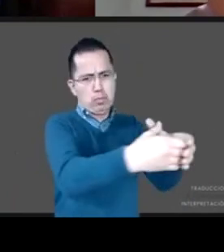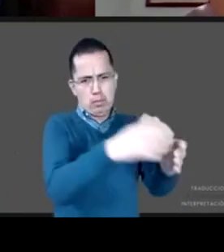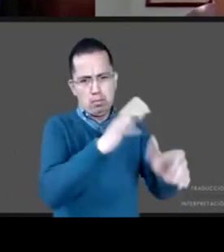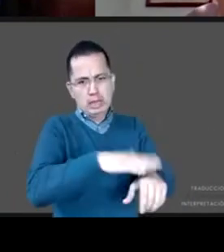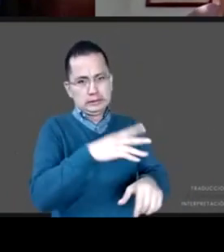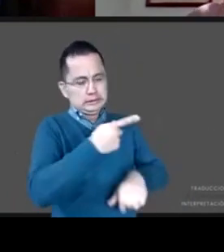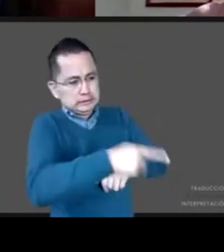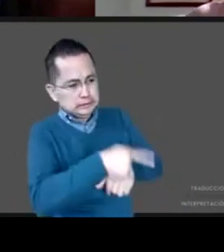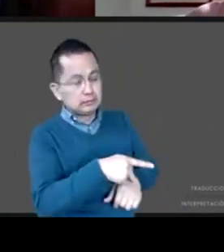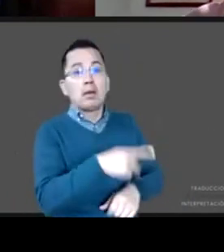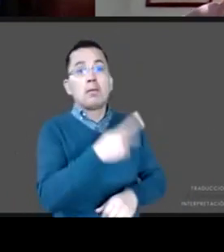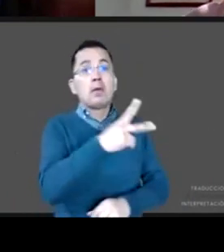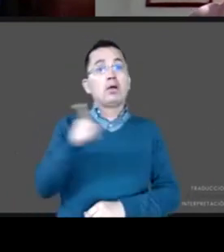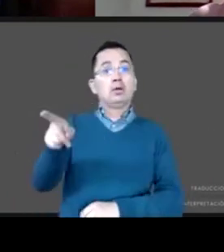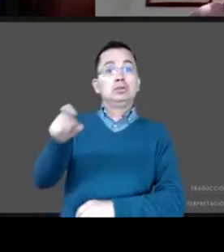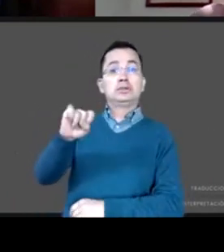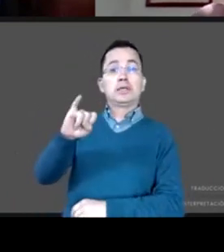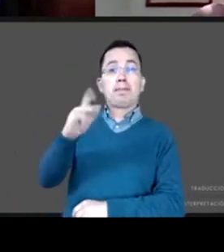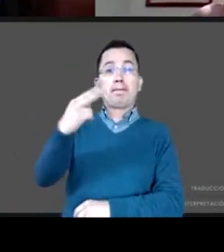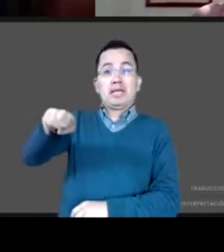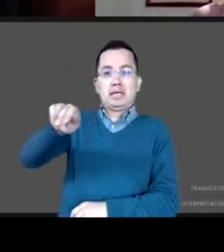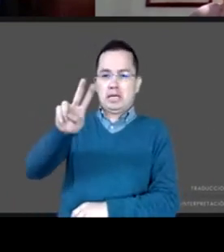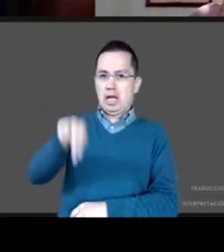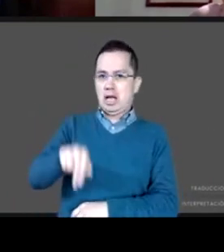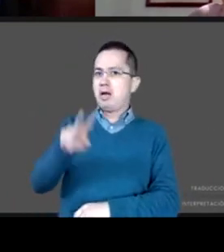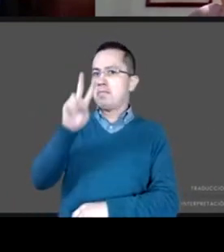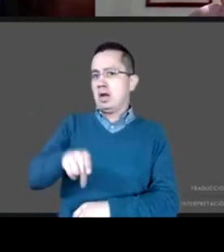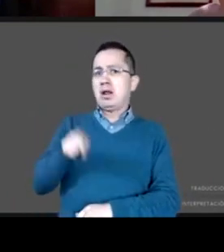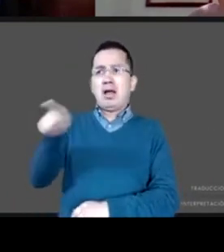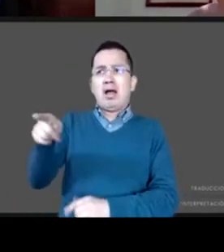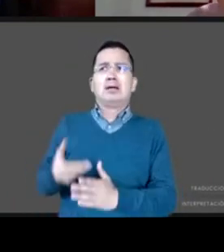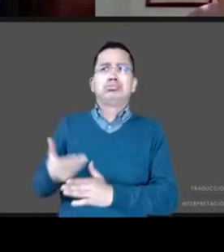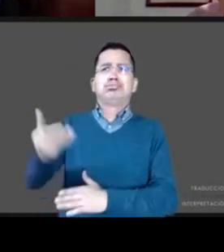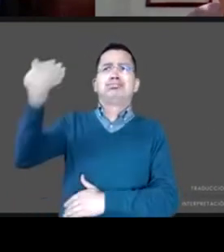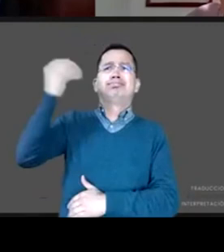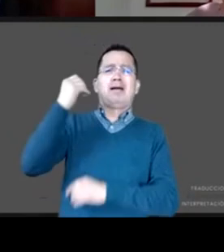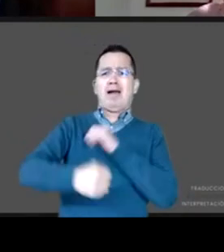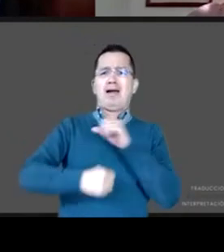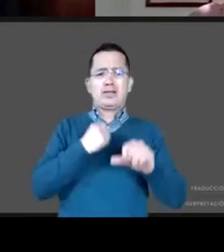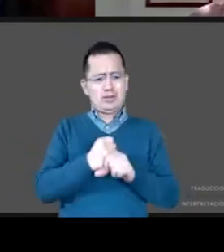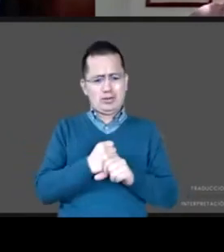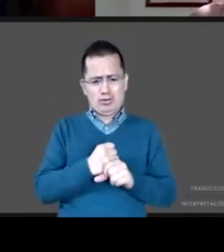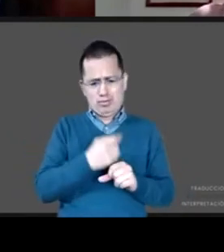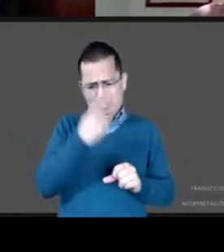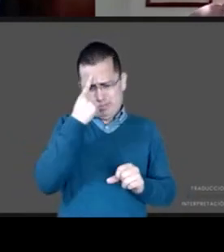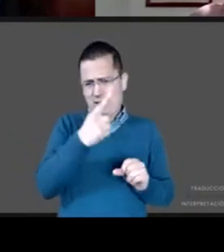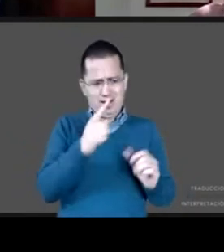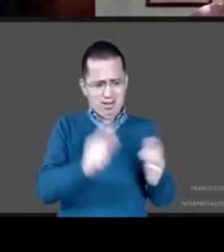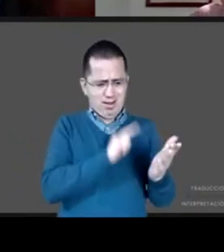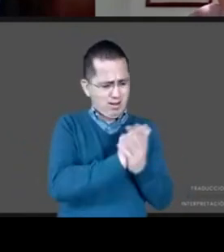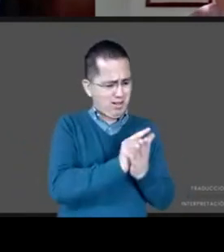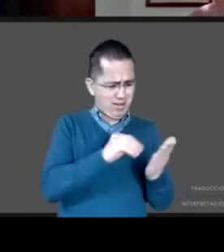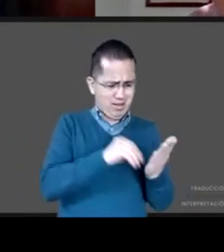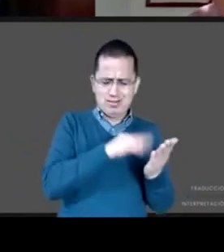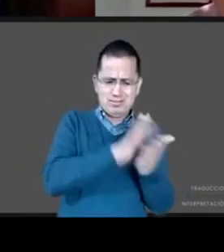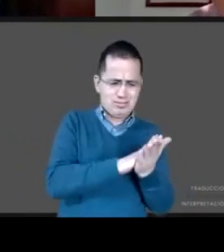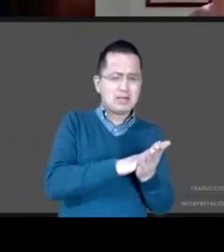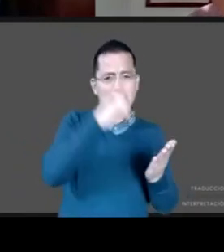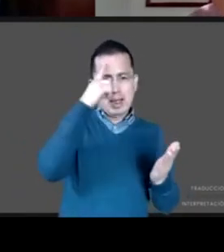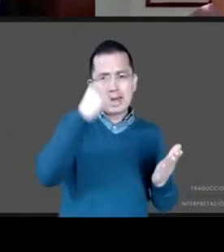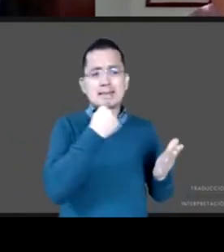CIPINA, que fue un gran logro a partir de la aprobación de la Ley de Protección Integral de Niños, Niñas y Adolescentes, de tener una